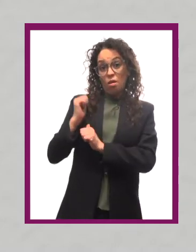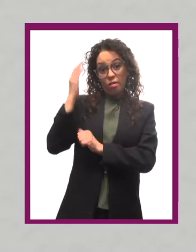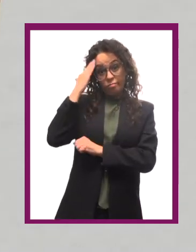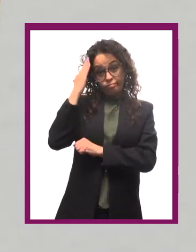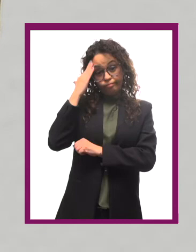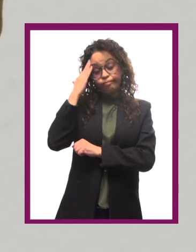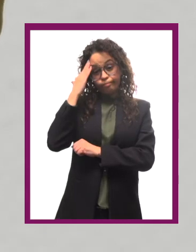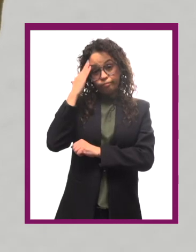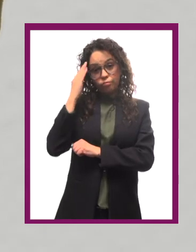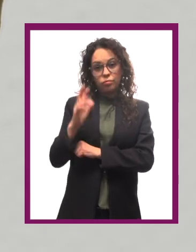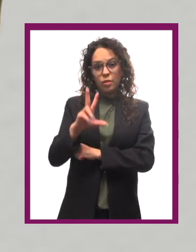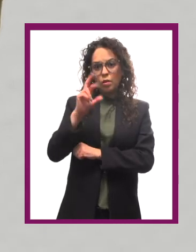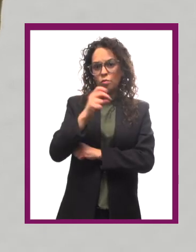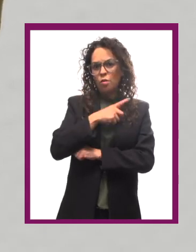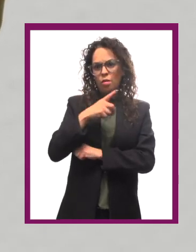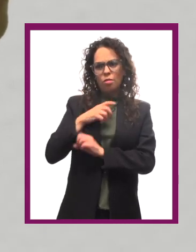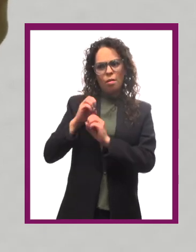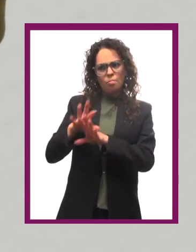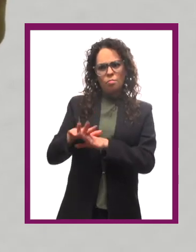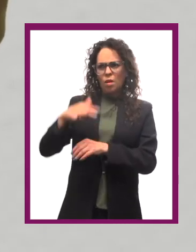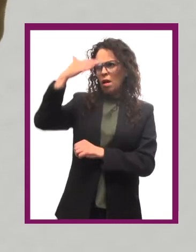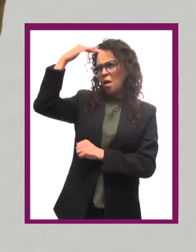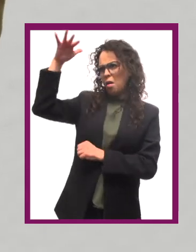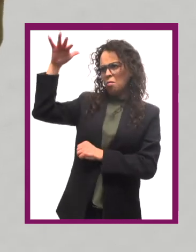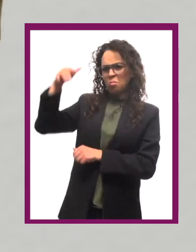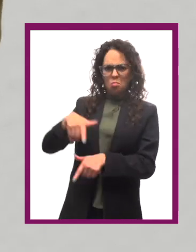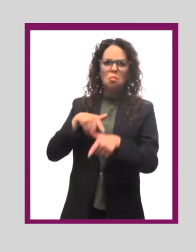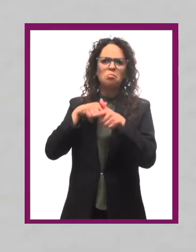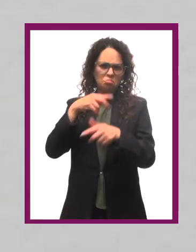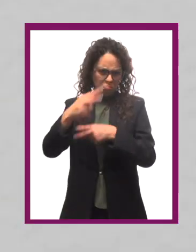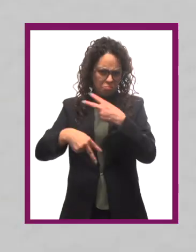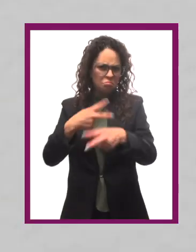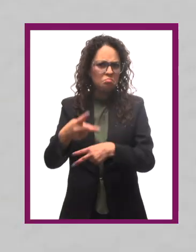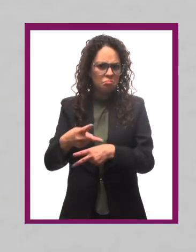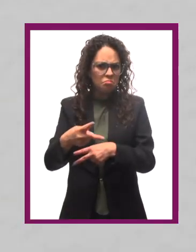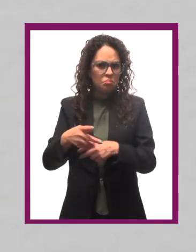No te detengas. Los grandes no se detienen.